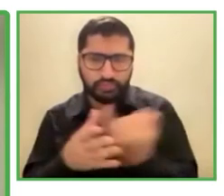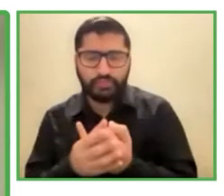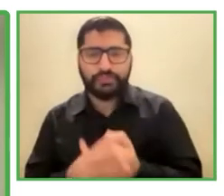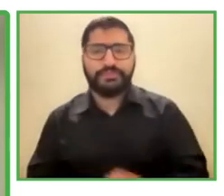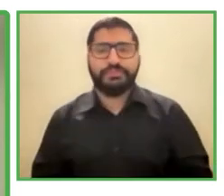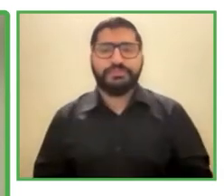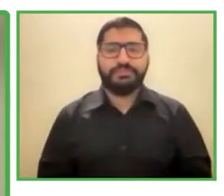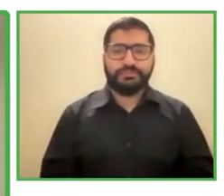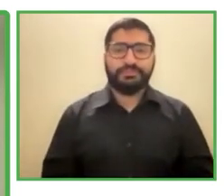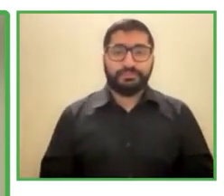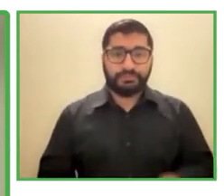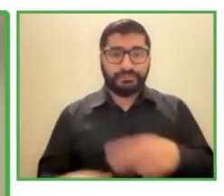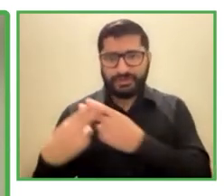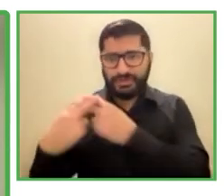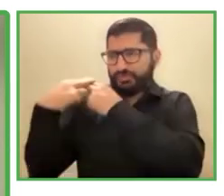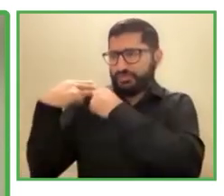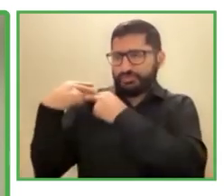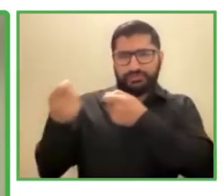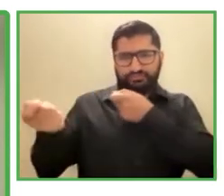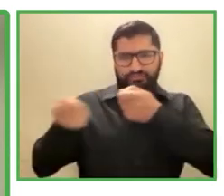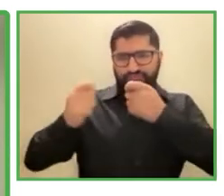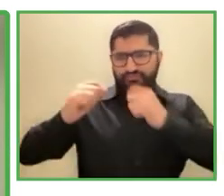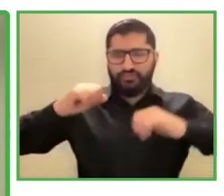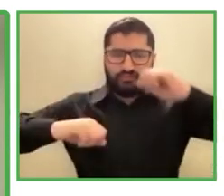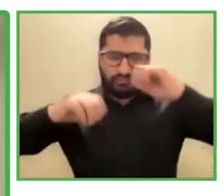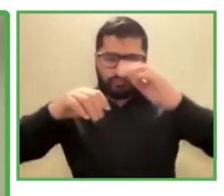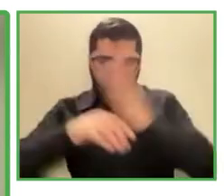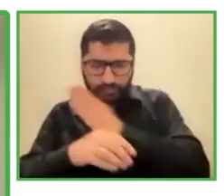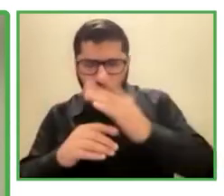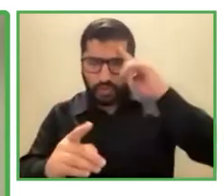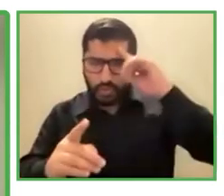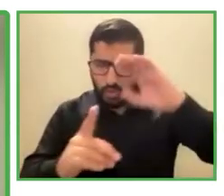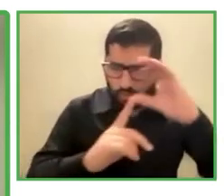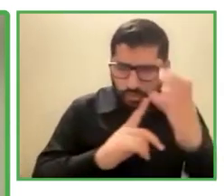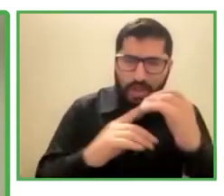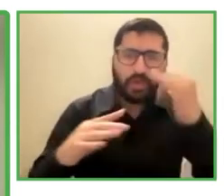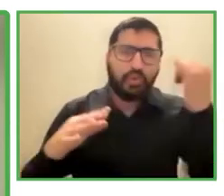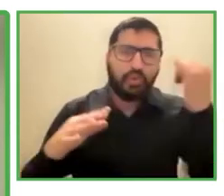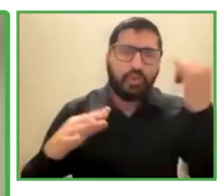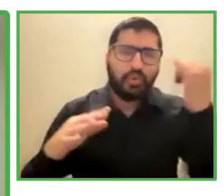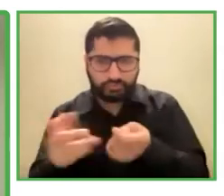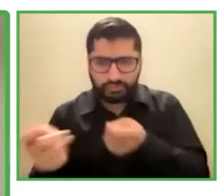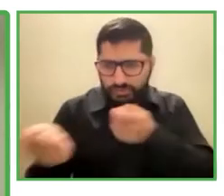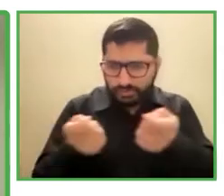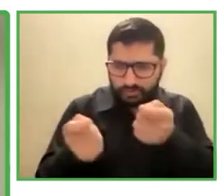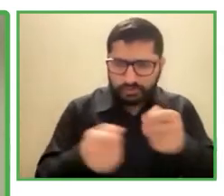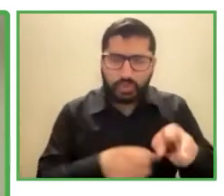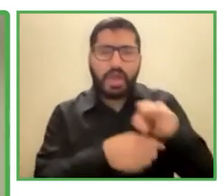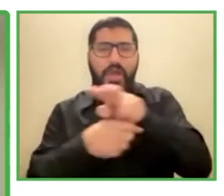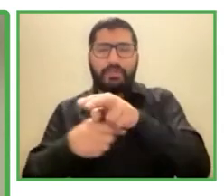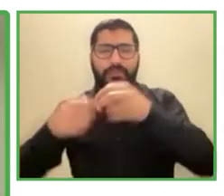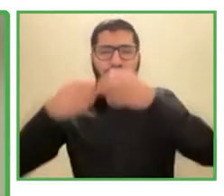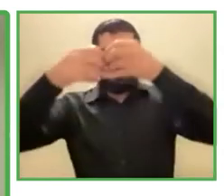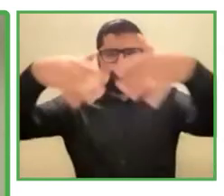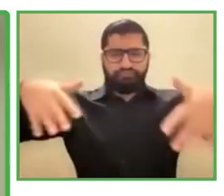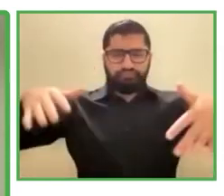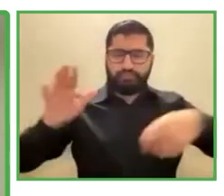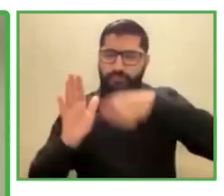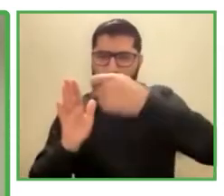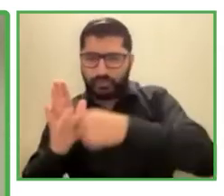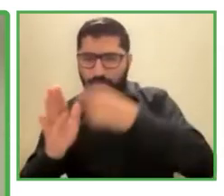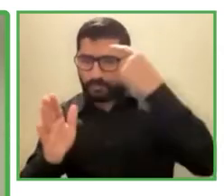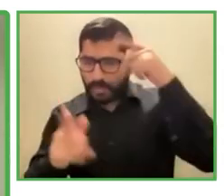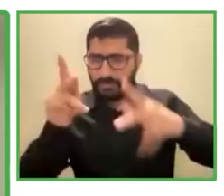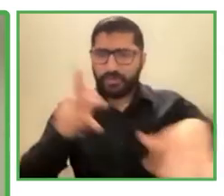cultura inclusiva gestión y administración de proyectos para personas con discapacidad SECO Chile que